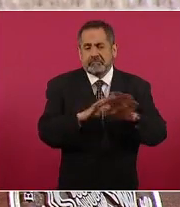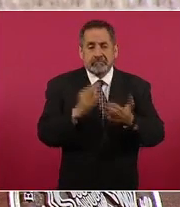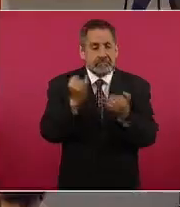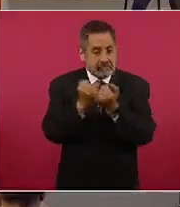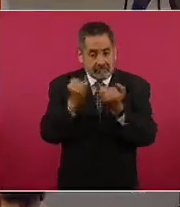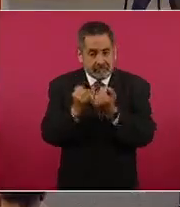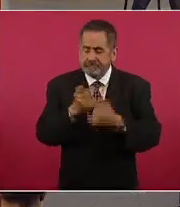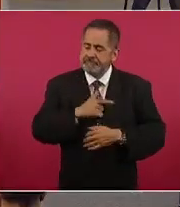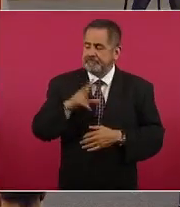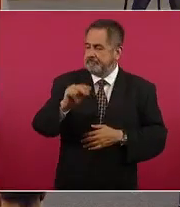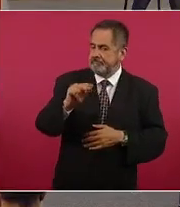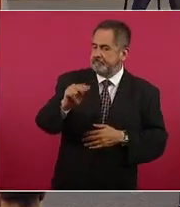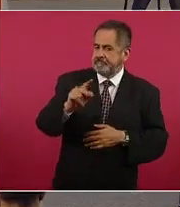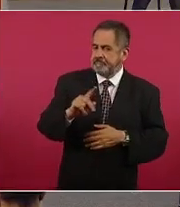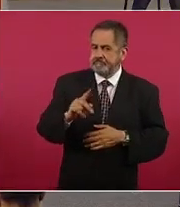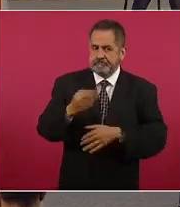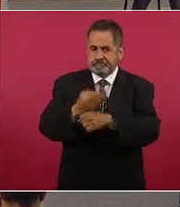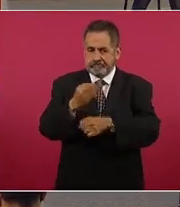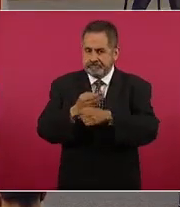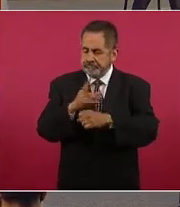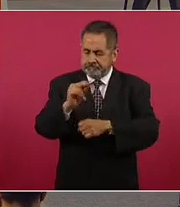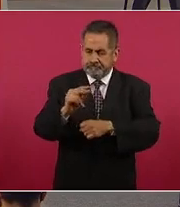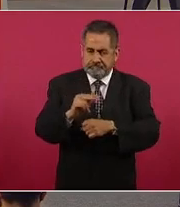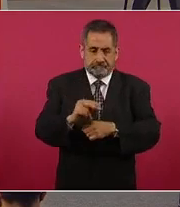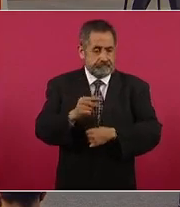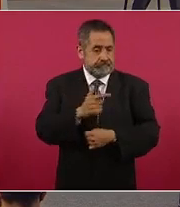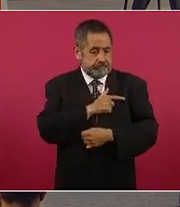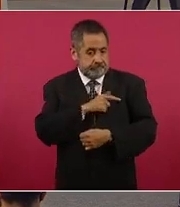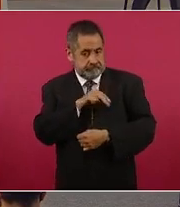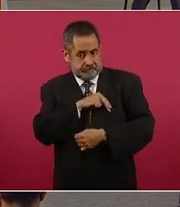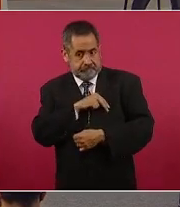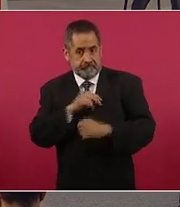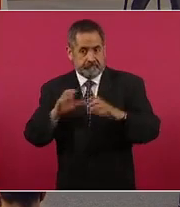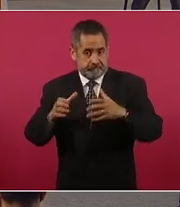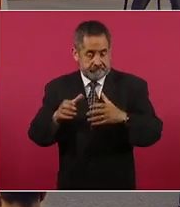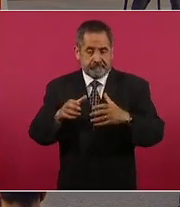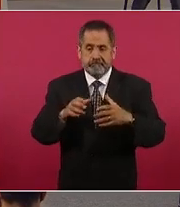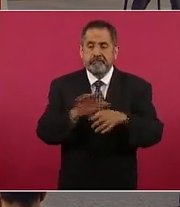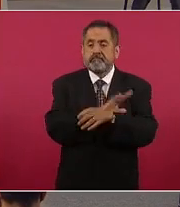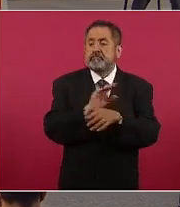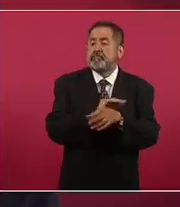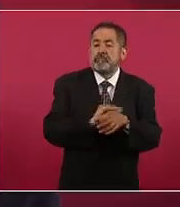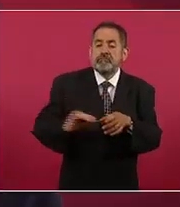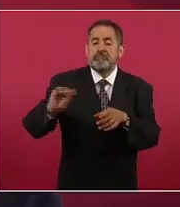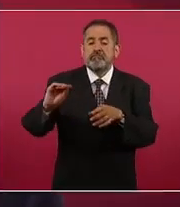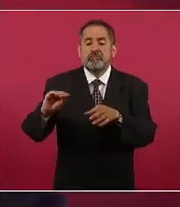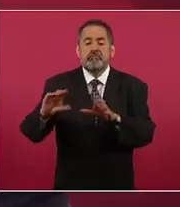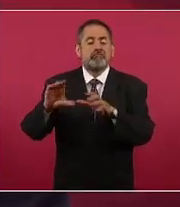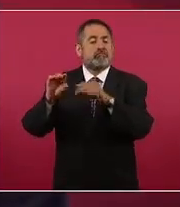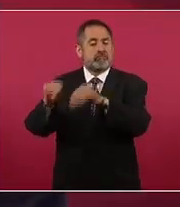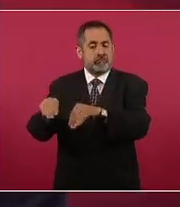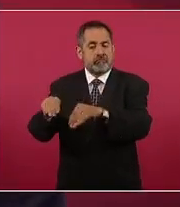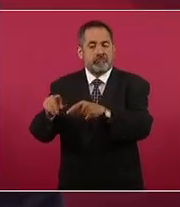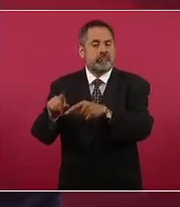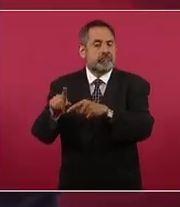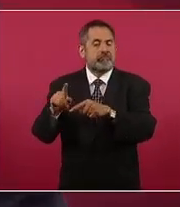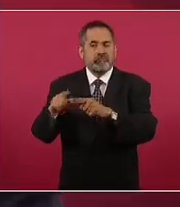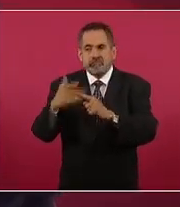y la Guardia Nacional está funcionando bien porque